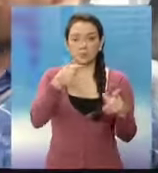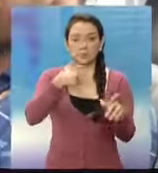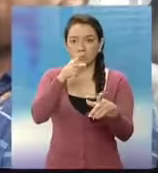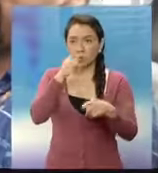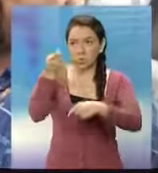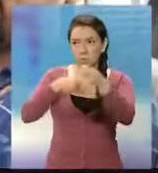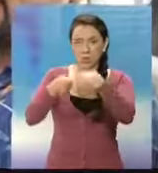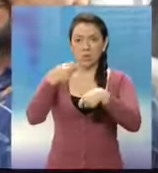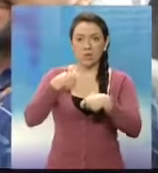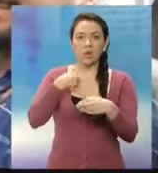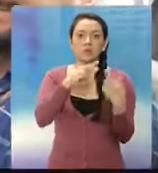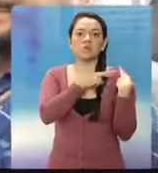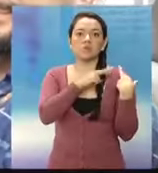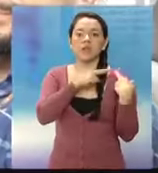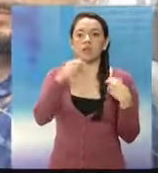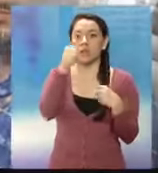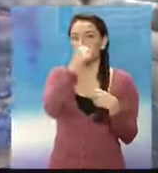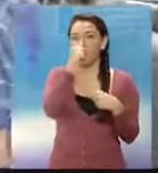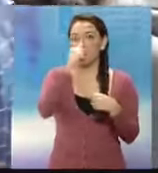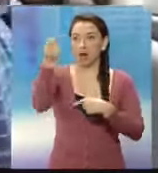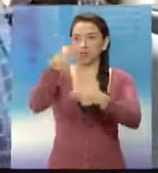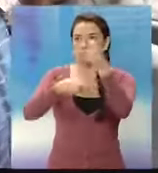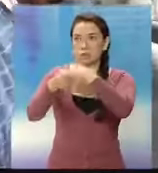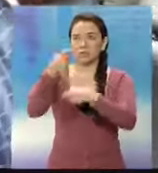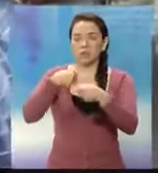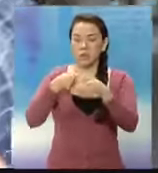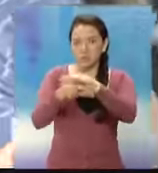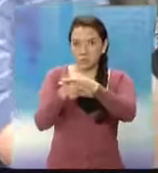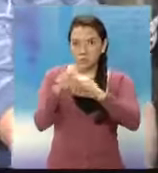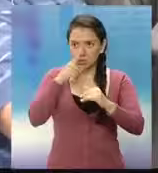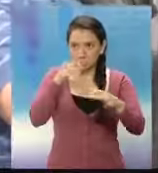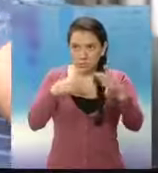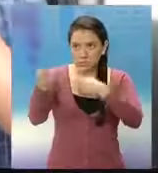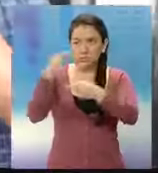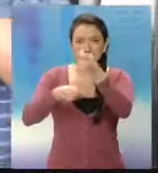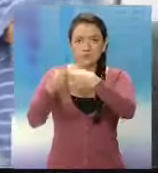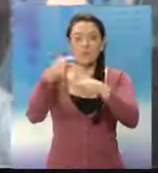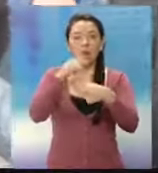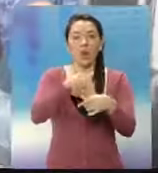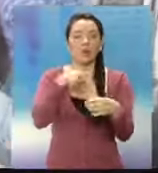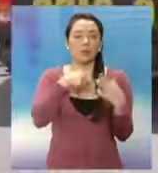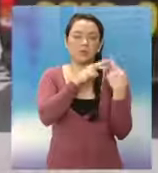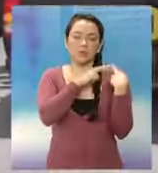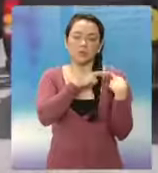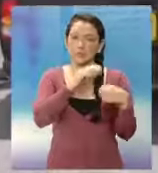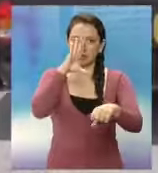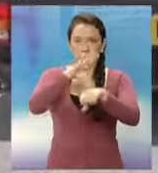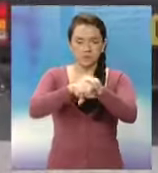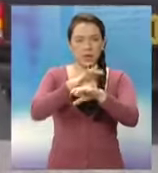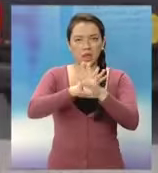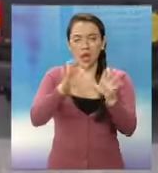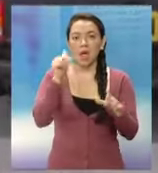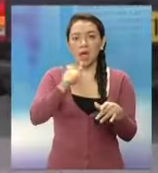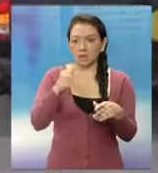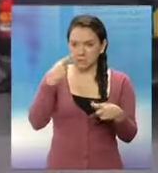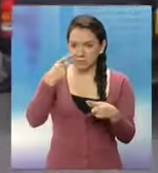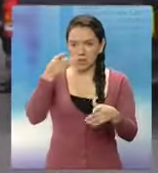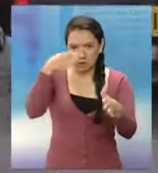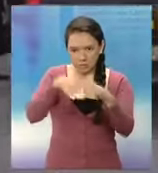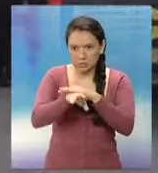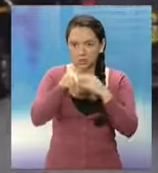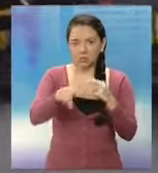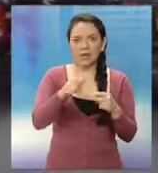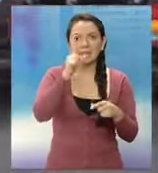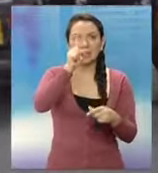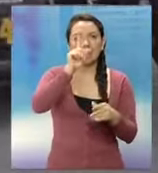de droga desde el oriente hasta el occidente del país. En un taller fue localizado un vehículo de guayo que tiene caletas en donde se hallaron tres armas de fuego y